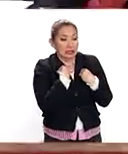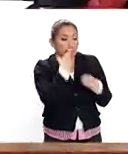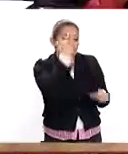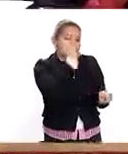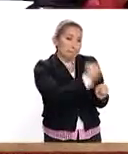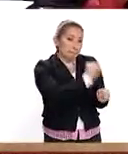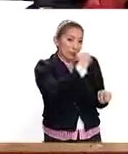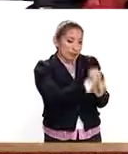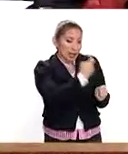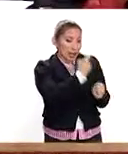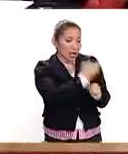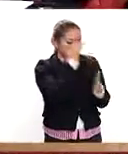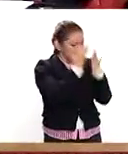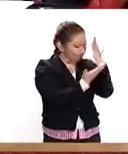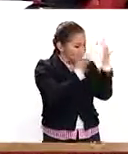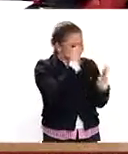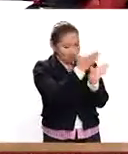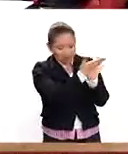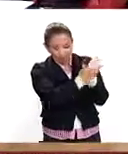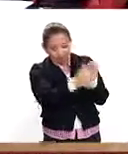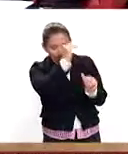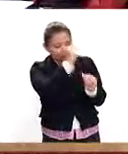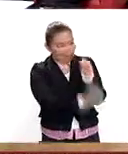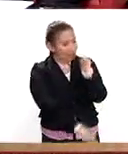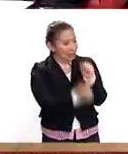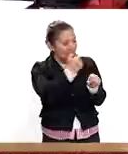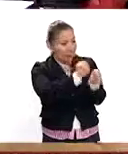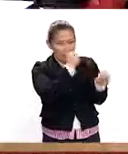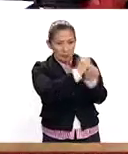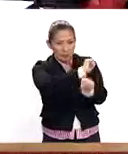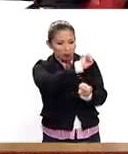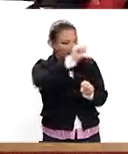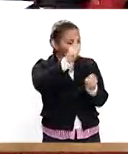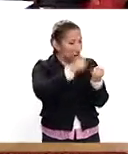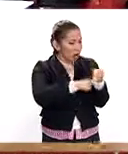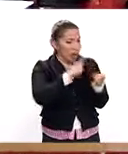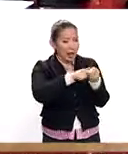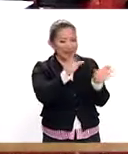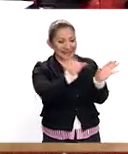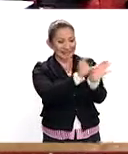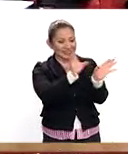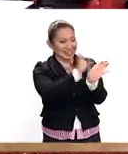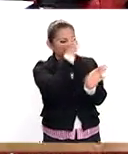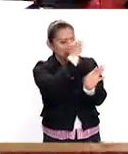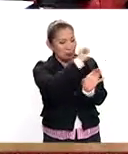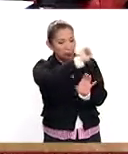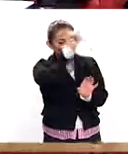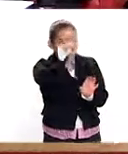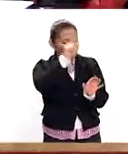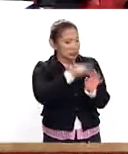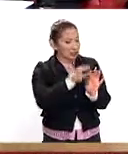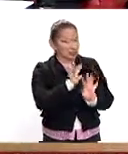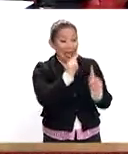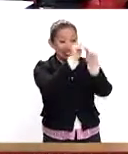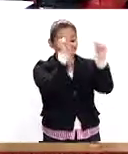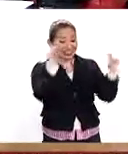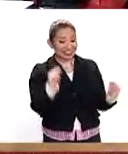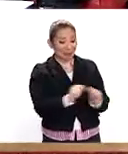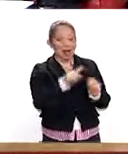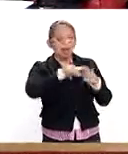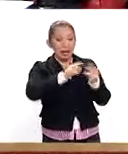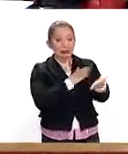Primero terminan de estudiar, concluyen sus prácticas profesionales, acreditan su examen profesional y a partir de ahí